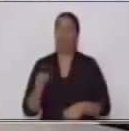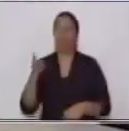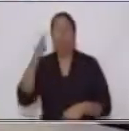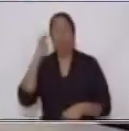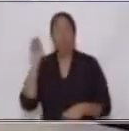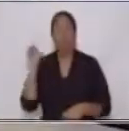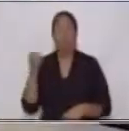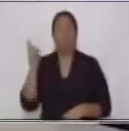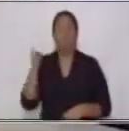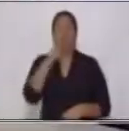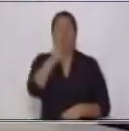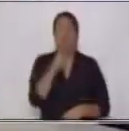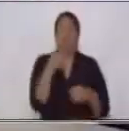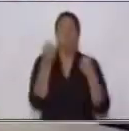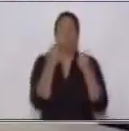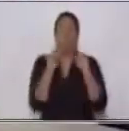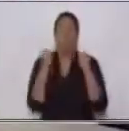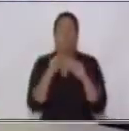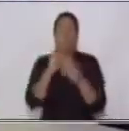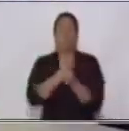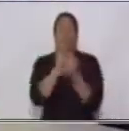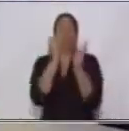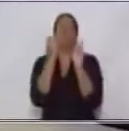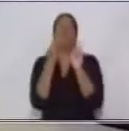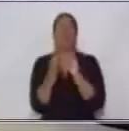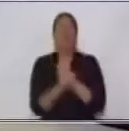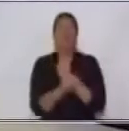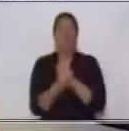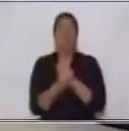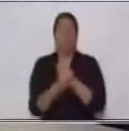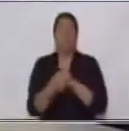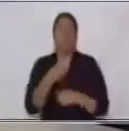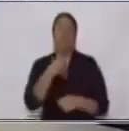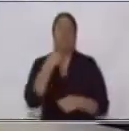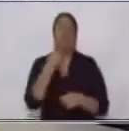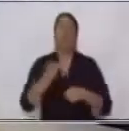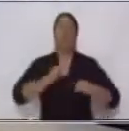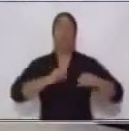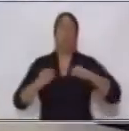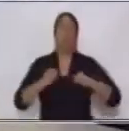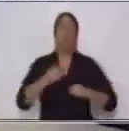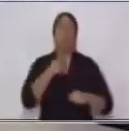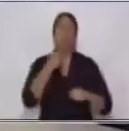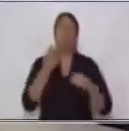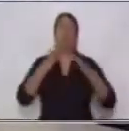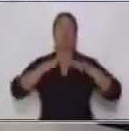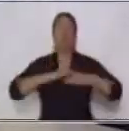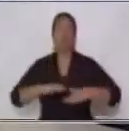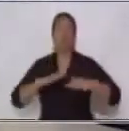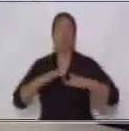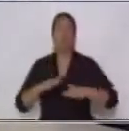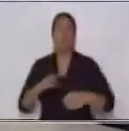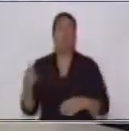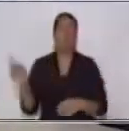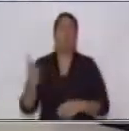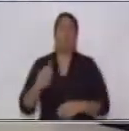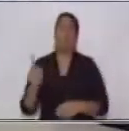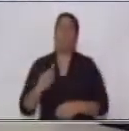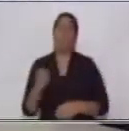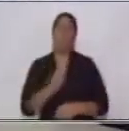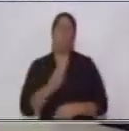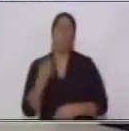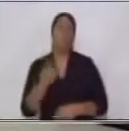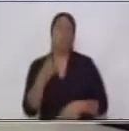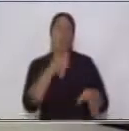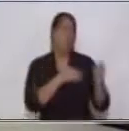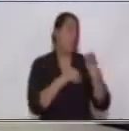el cambio cuando tú realices el cambio de voz activa a voz pasiva no es solamente cambiar de lugares